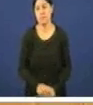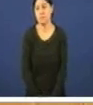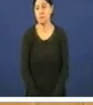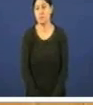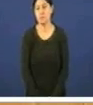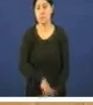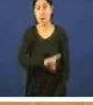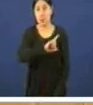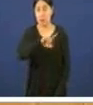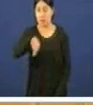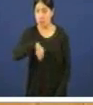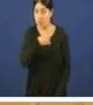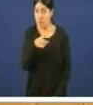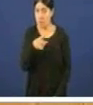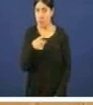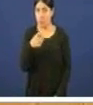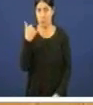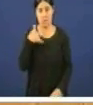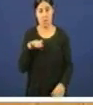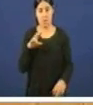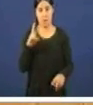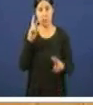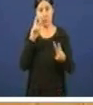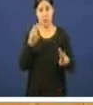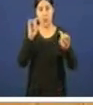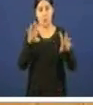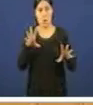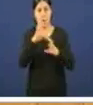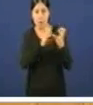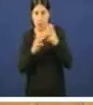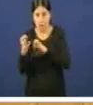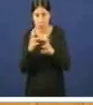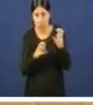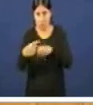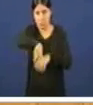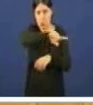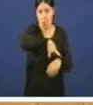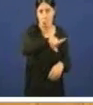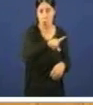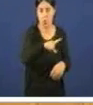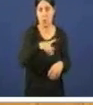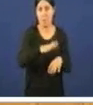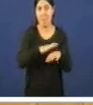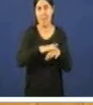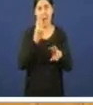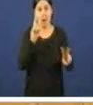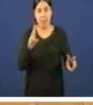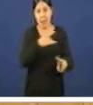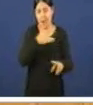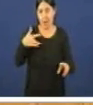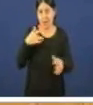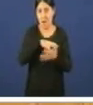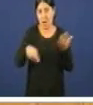estamos diante dunha verdadeira conspiración unha conspiración para alterar o prezo da caixa galega